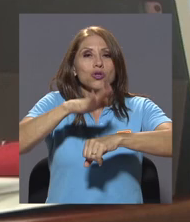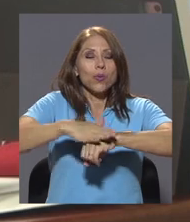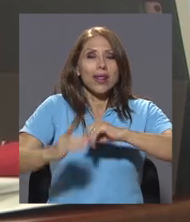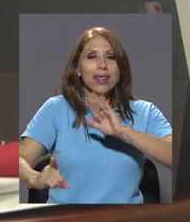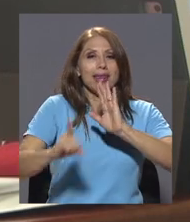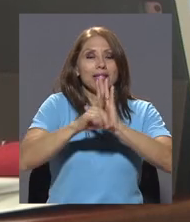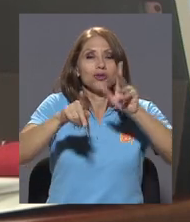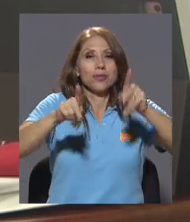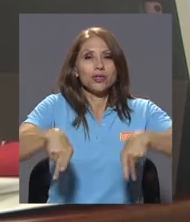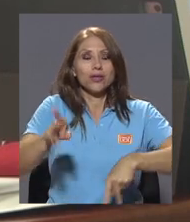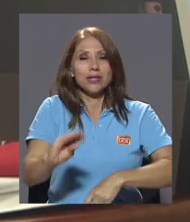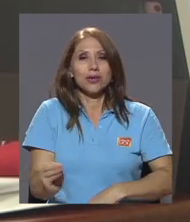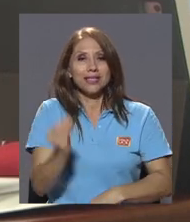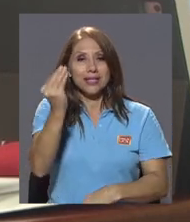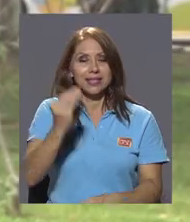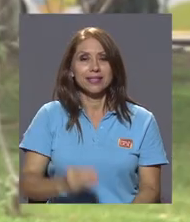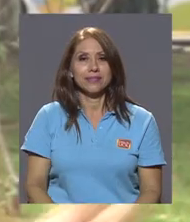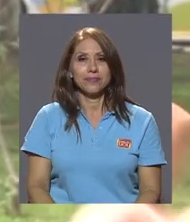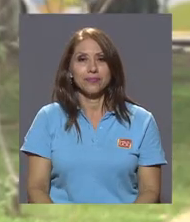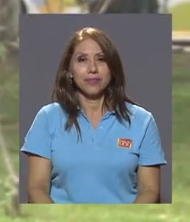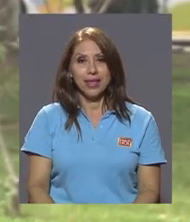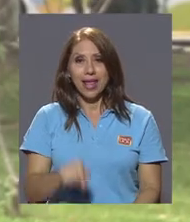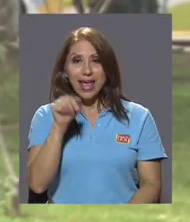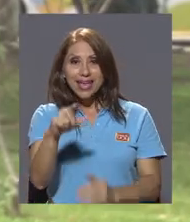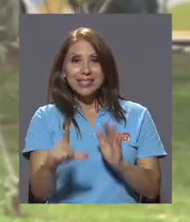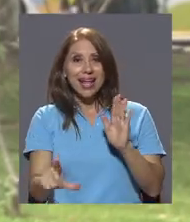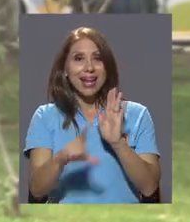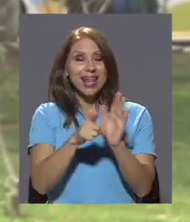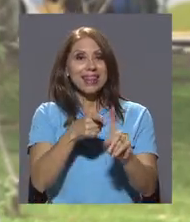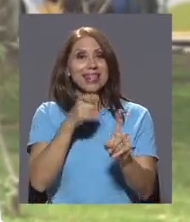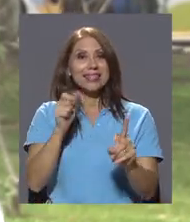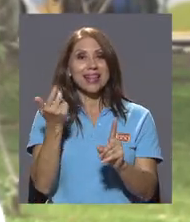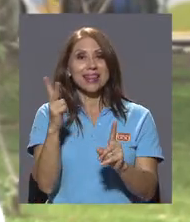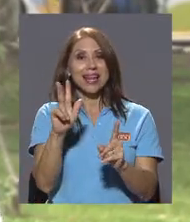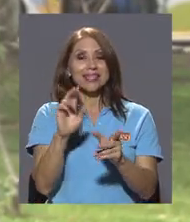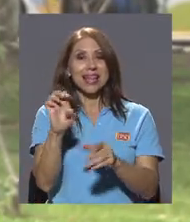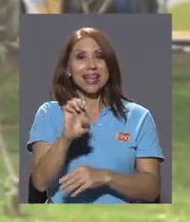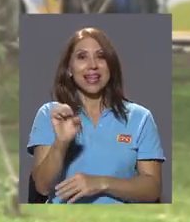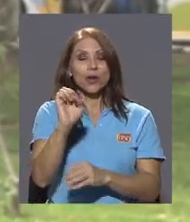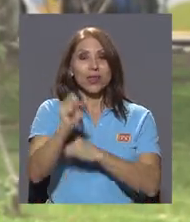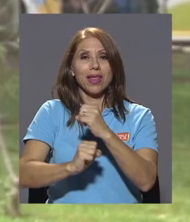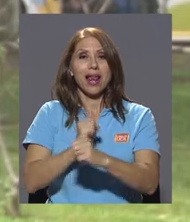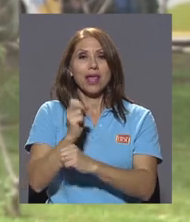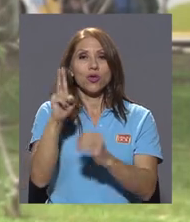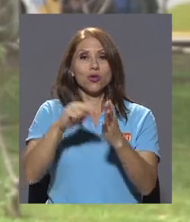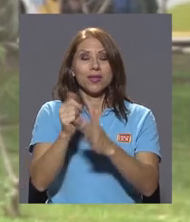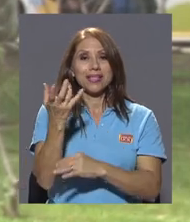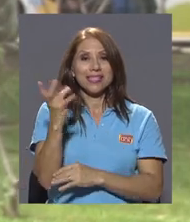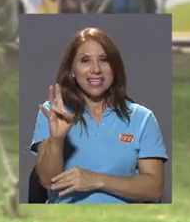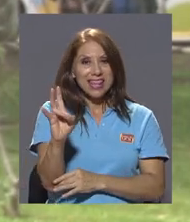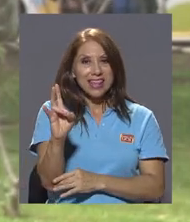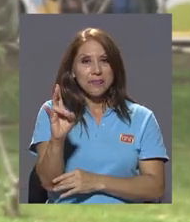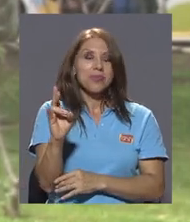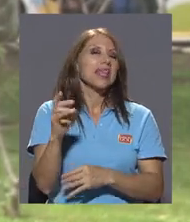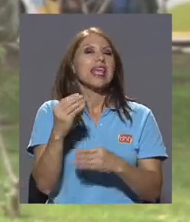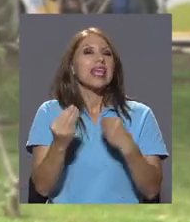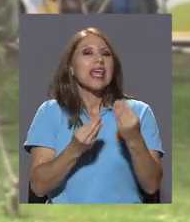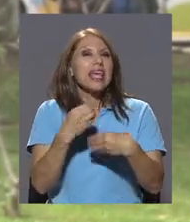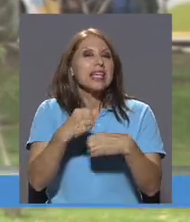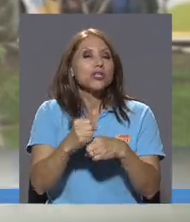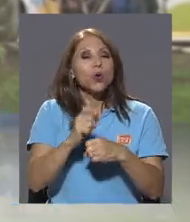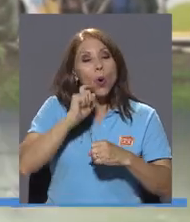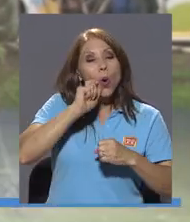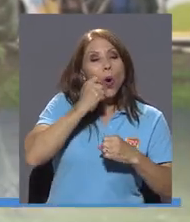adolescentes. Esta ley que es del 13 de enero de 2017, lo que vino es a reformar algunos artículos del Código